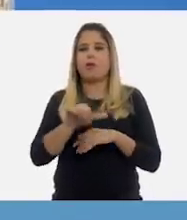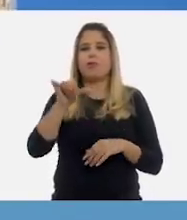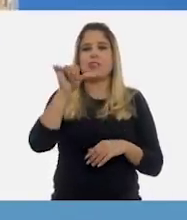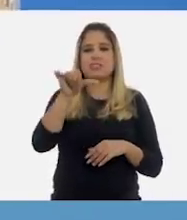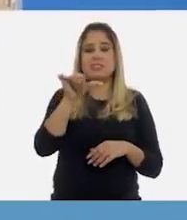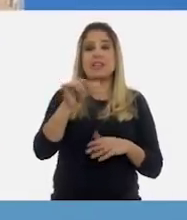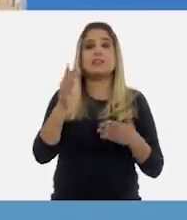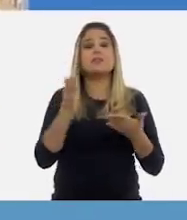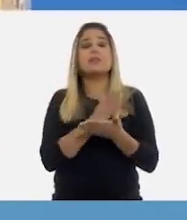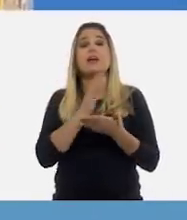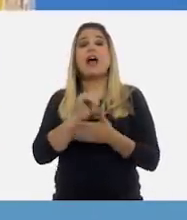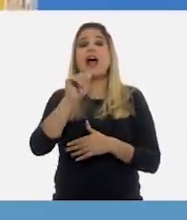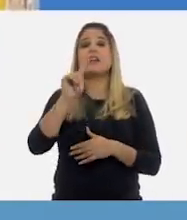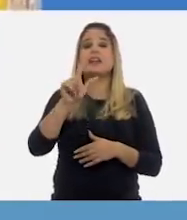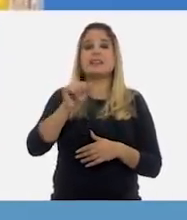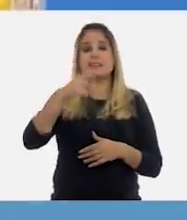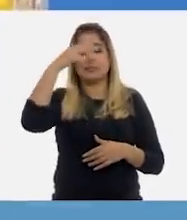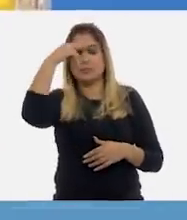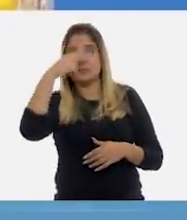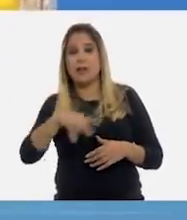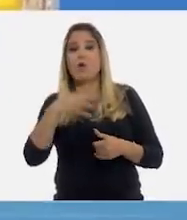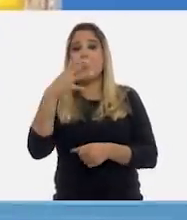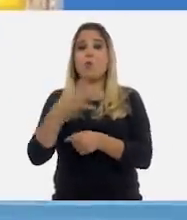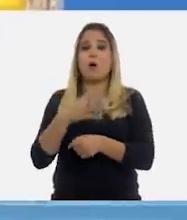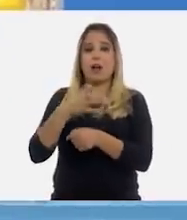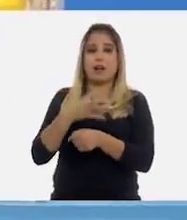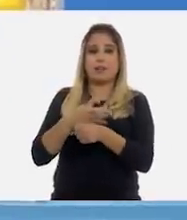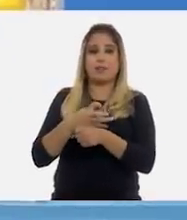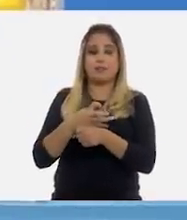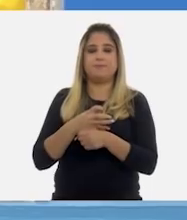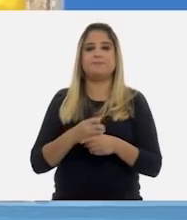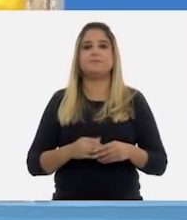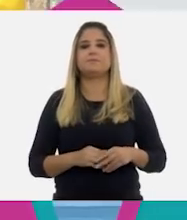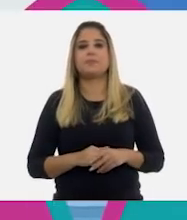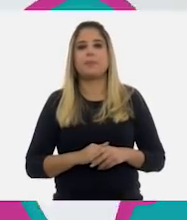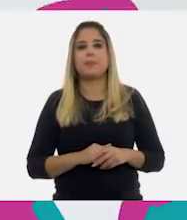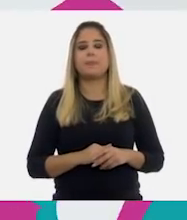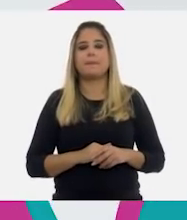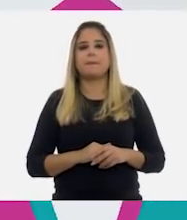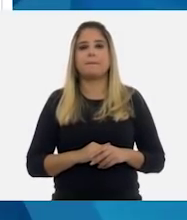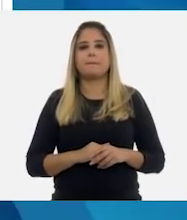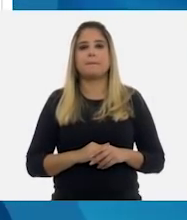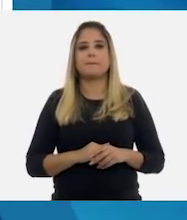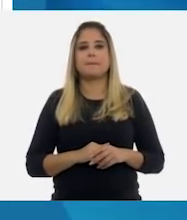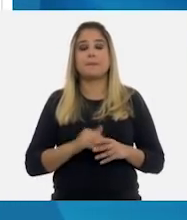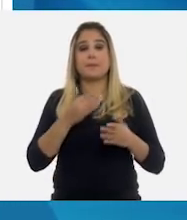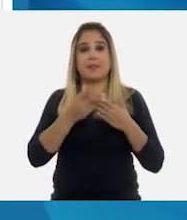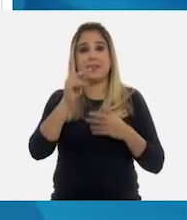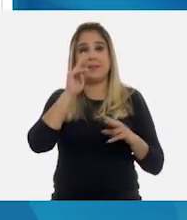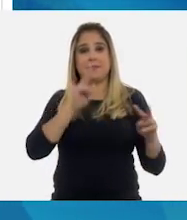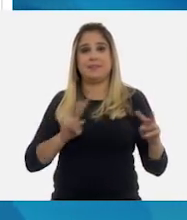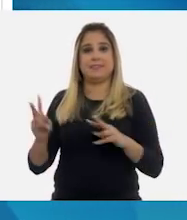del Atlas de México de cuarto grado, nuevamente. Muy bien, nuestra, a vamos a verlo.